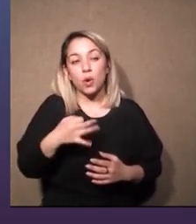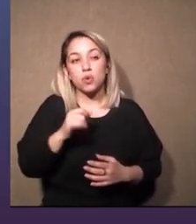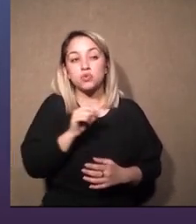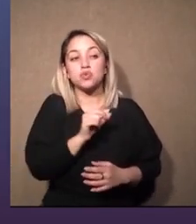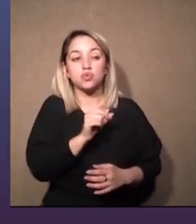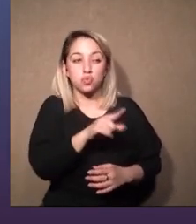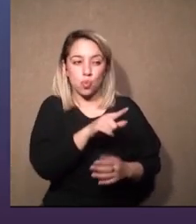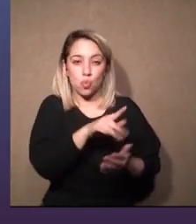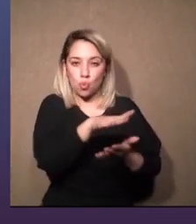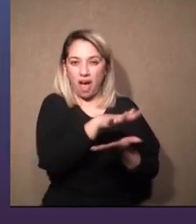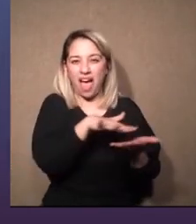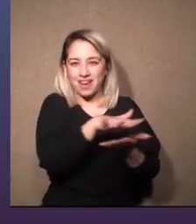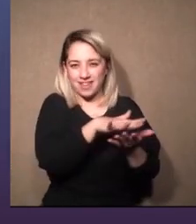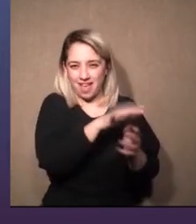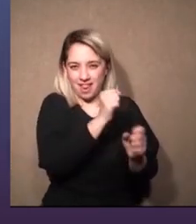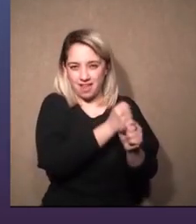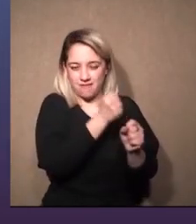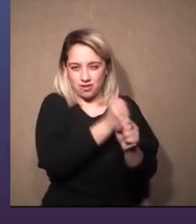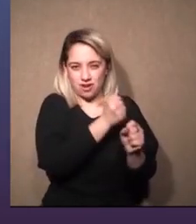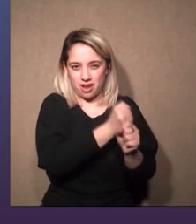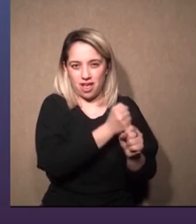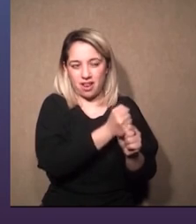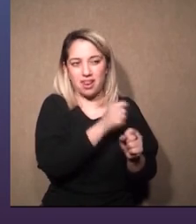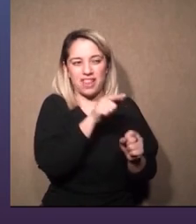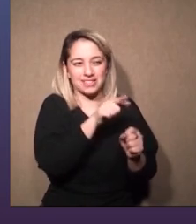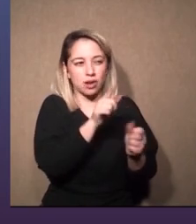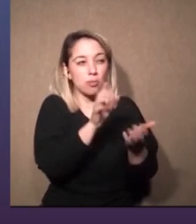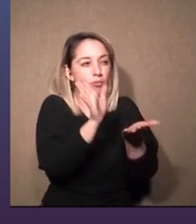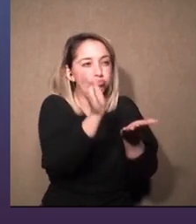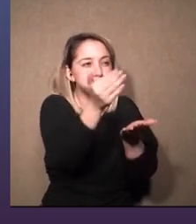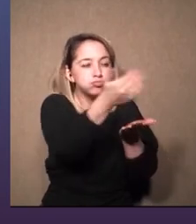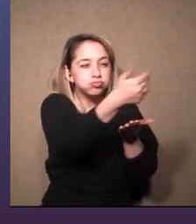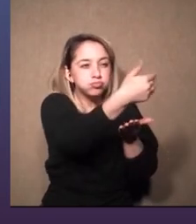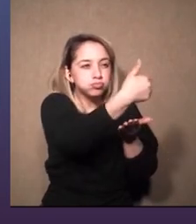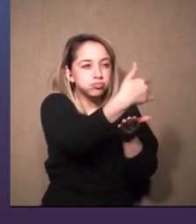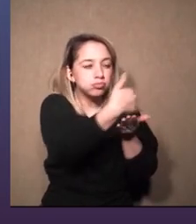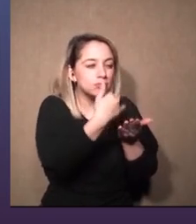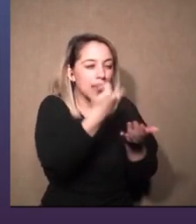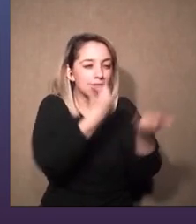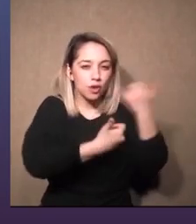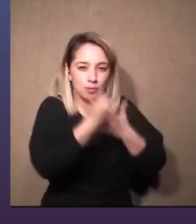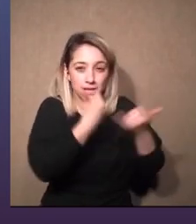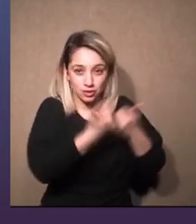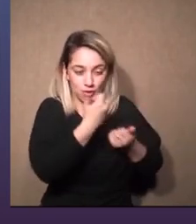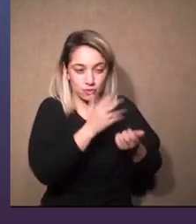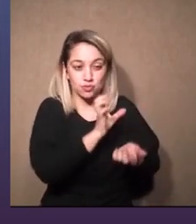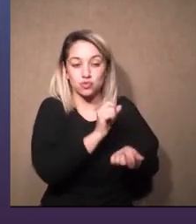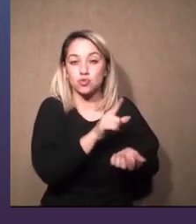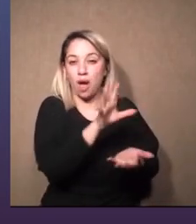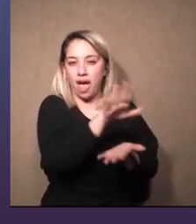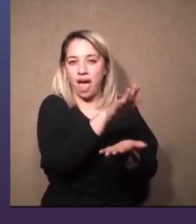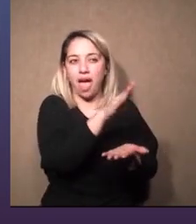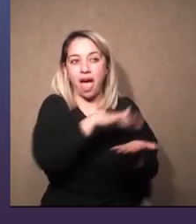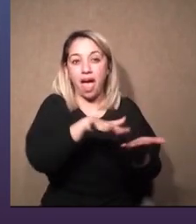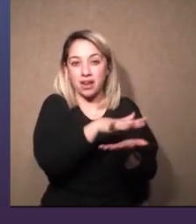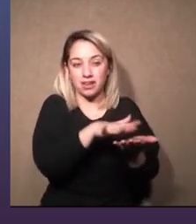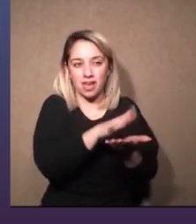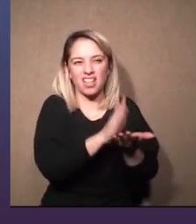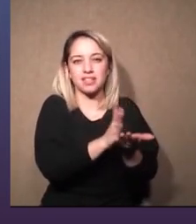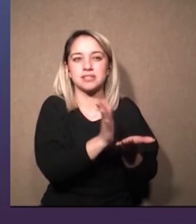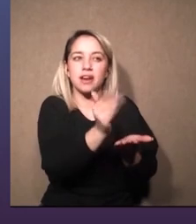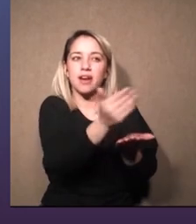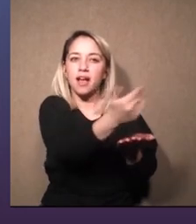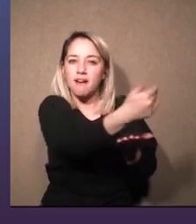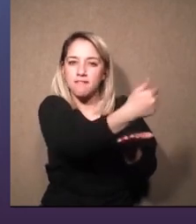regiduría que es la que recaba la información para que los demás podamos trabajar